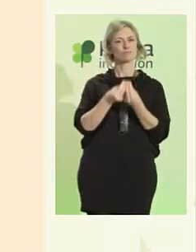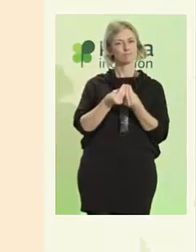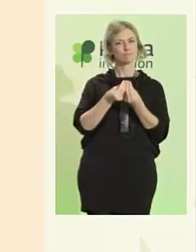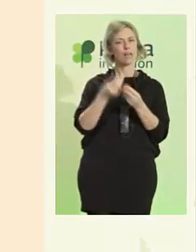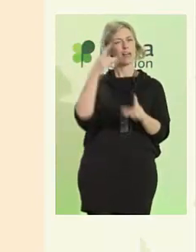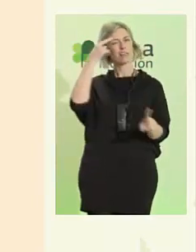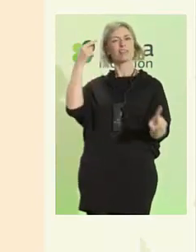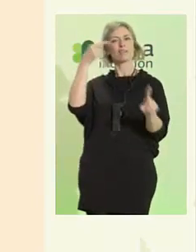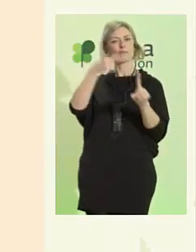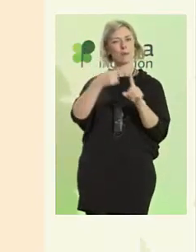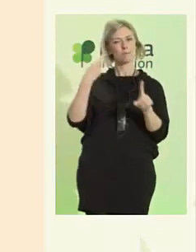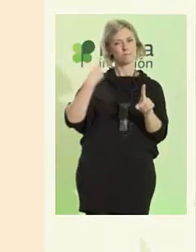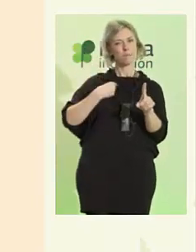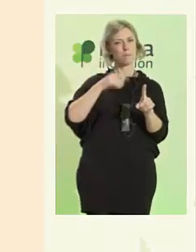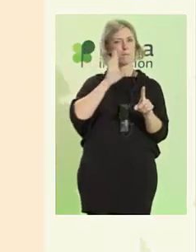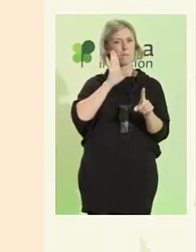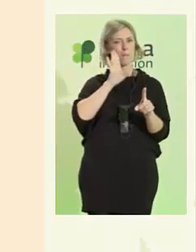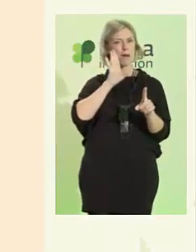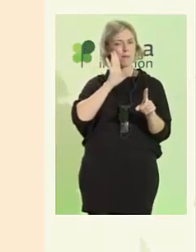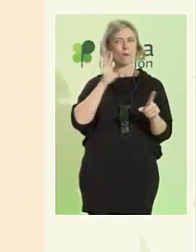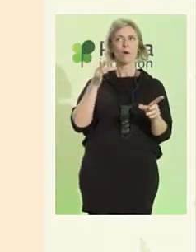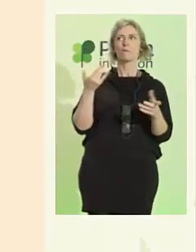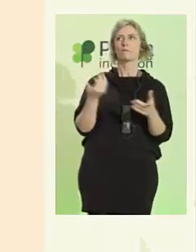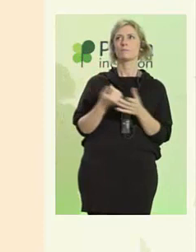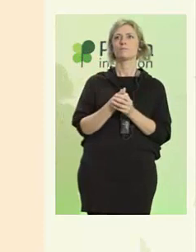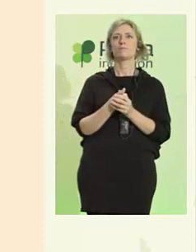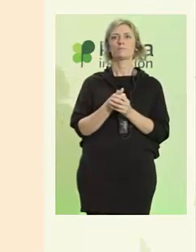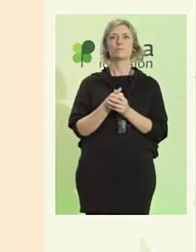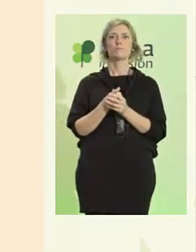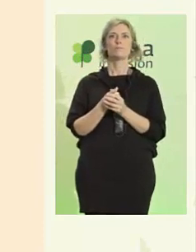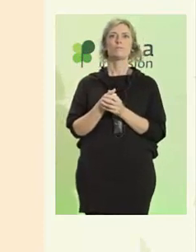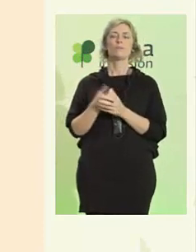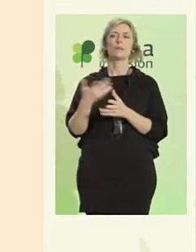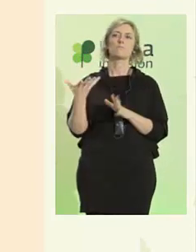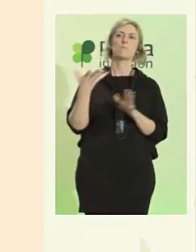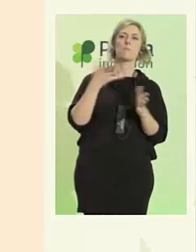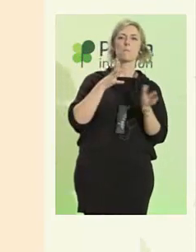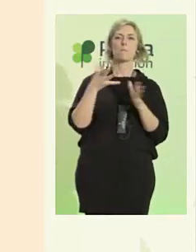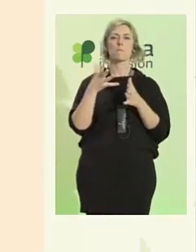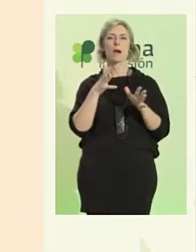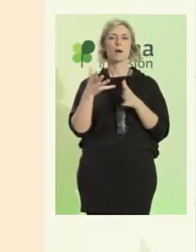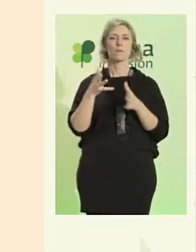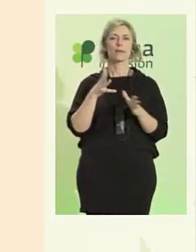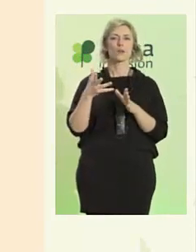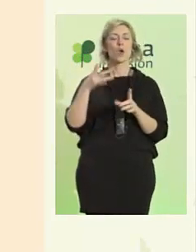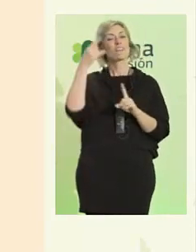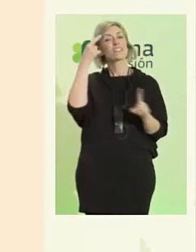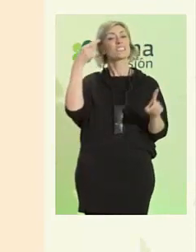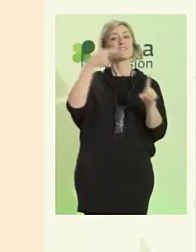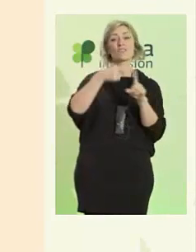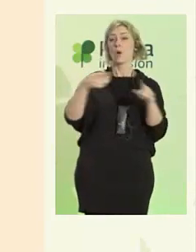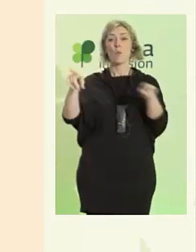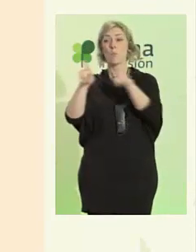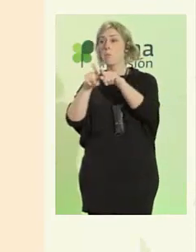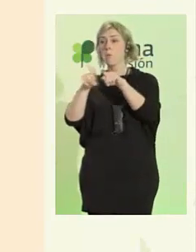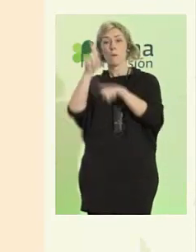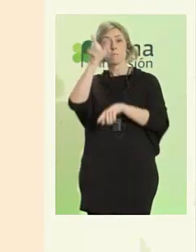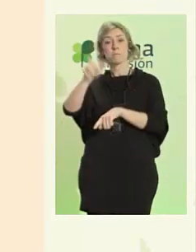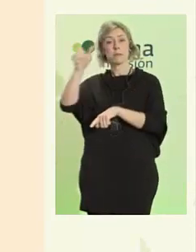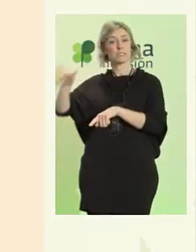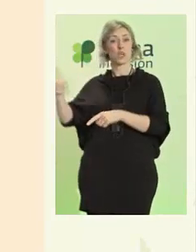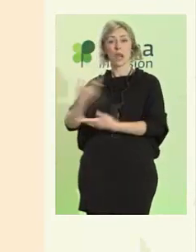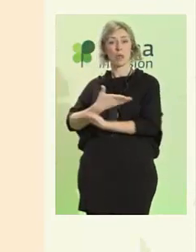desafíos a menudo son una versión, digamos, potenciada de los desafíos a los que se enfrenta cualquier persona.